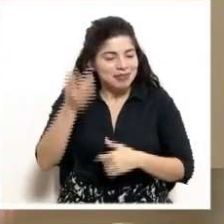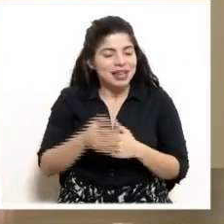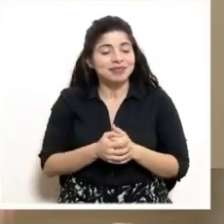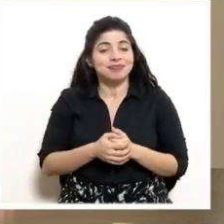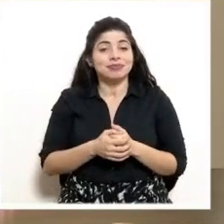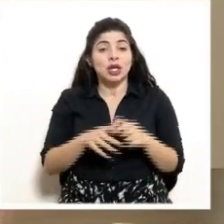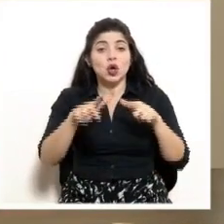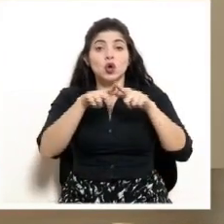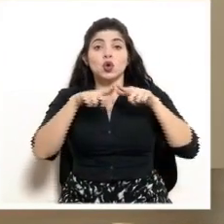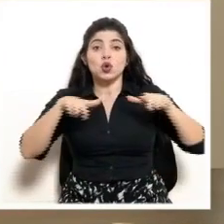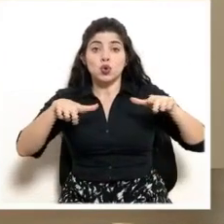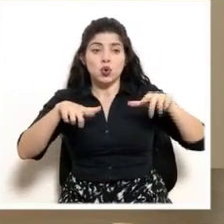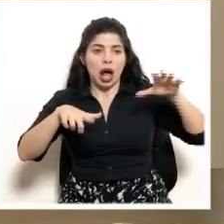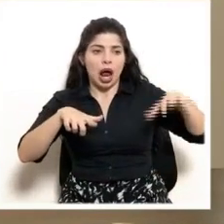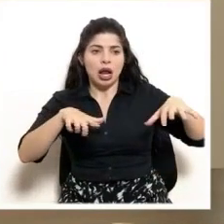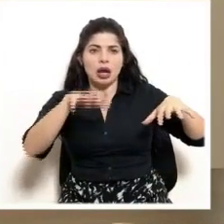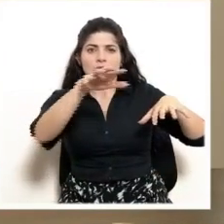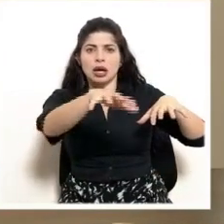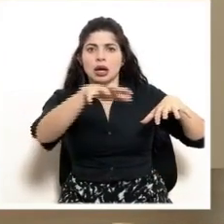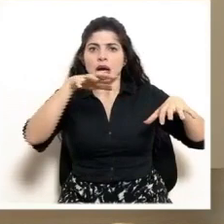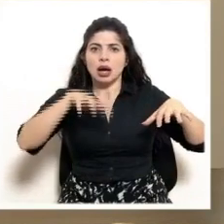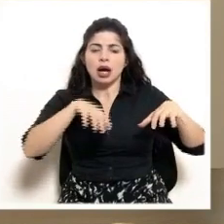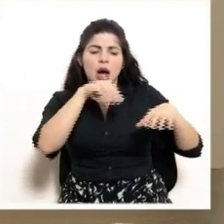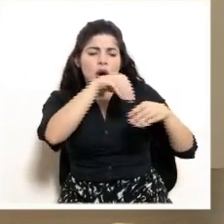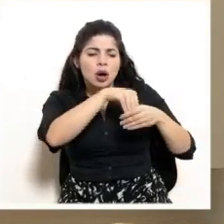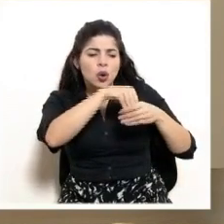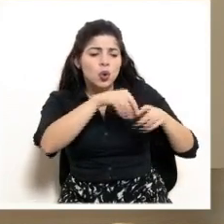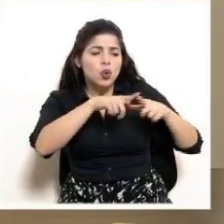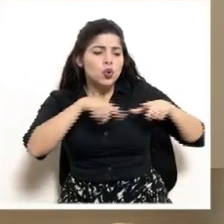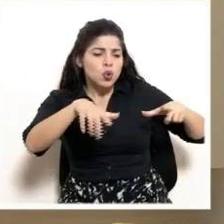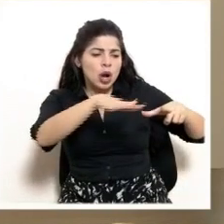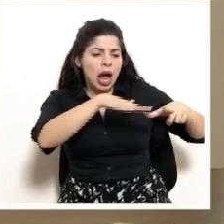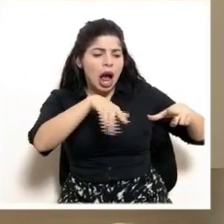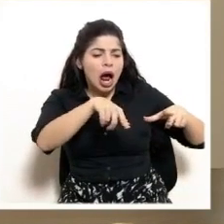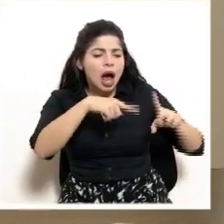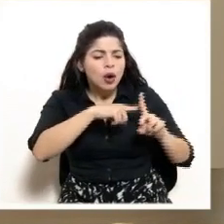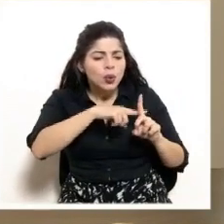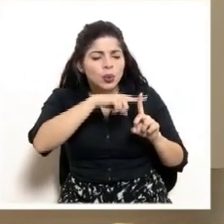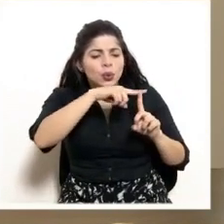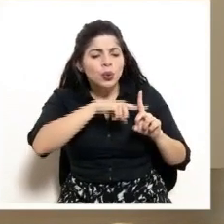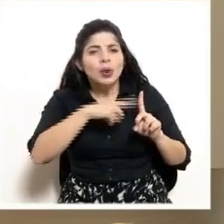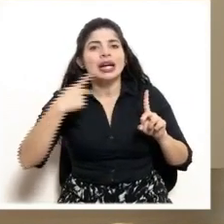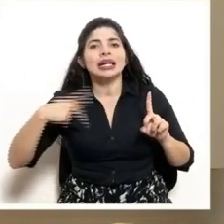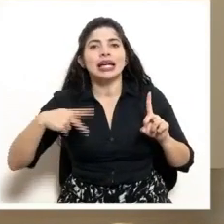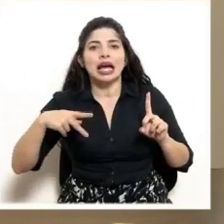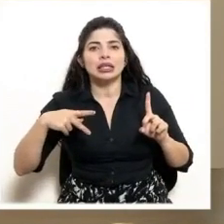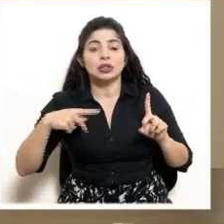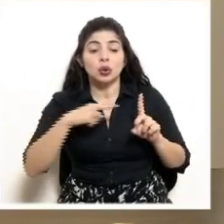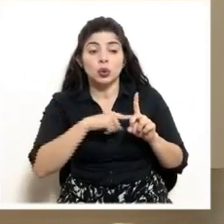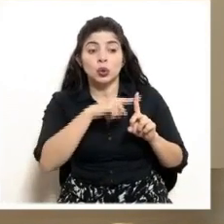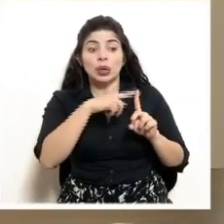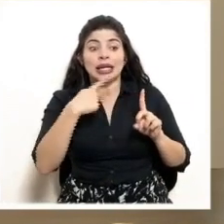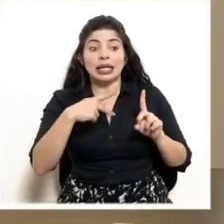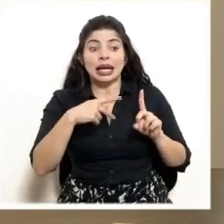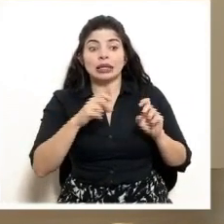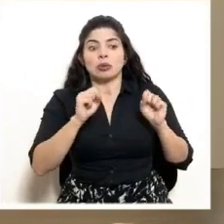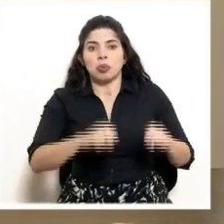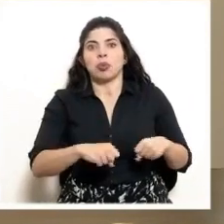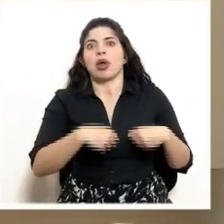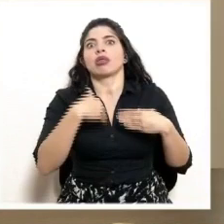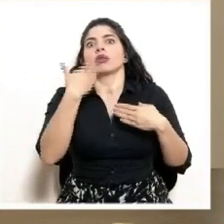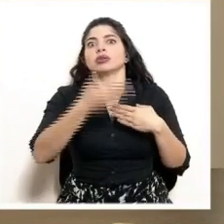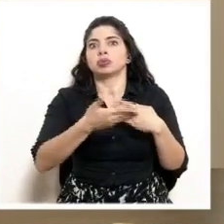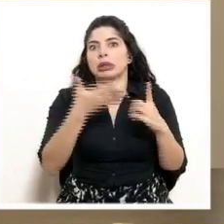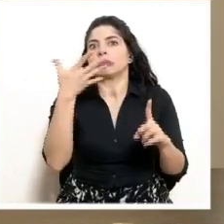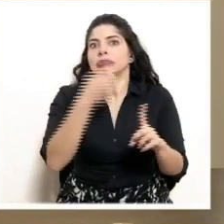en los territorios se genera un nivel de riesgo que podría materializarse y generar impactos en ese territorio.